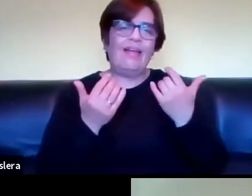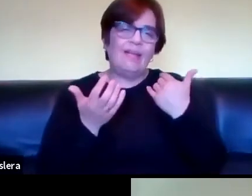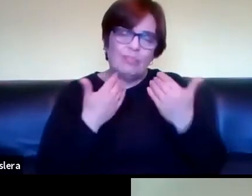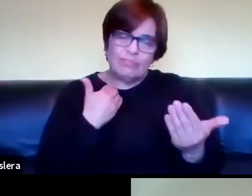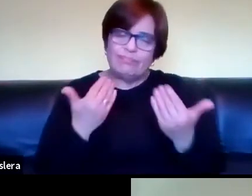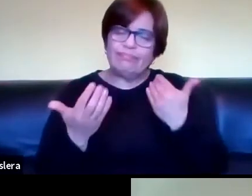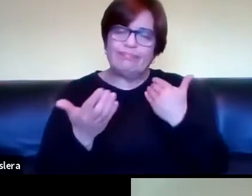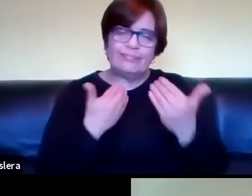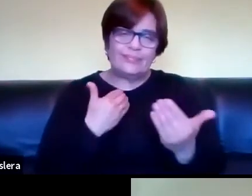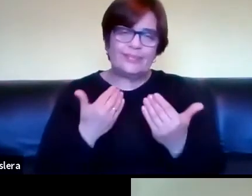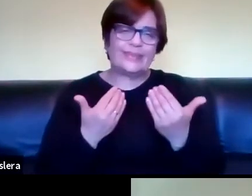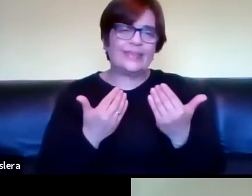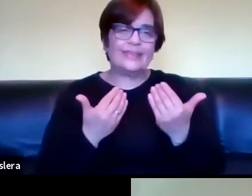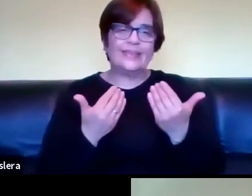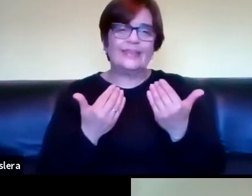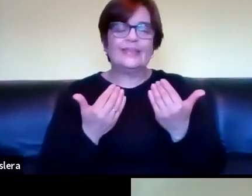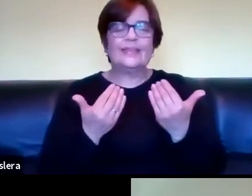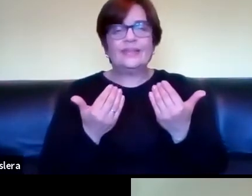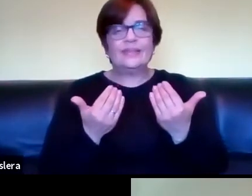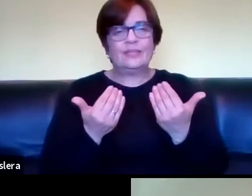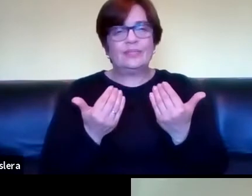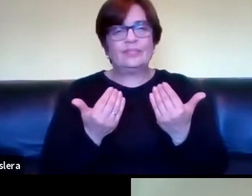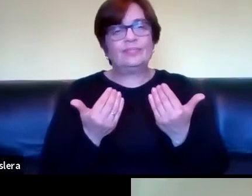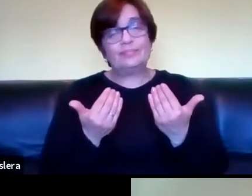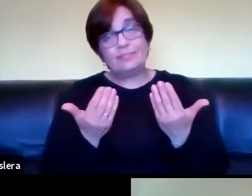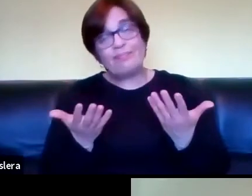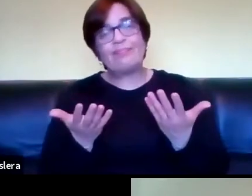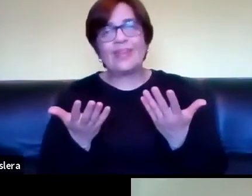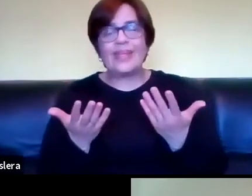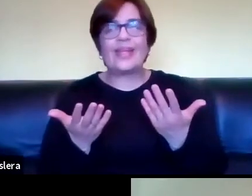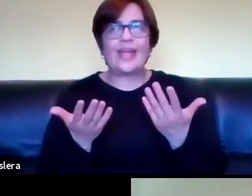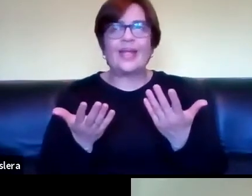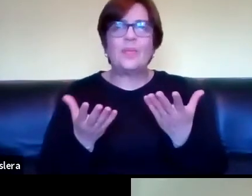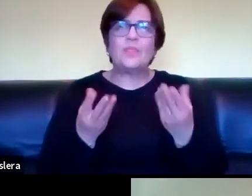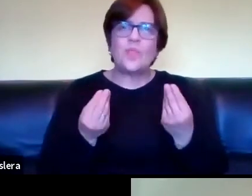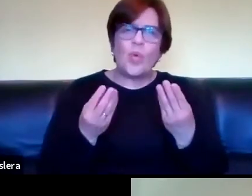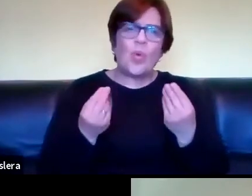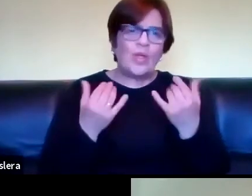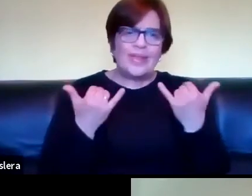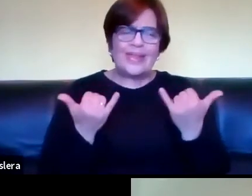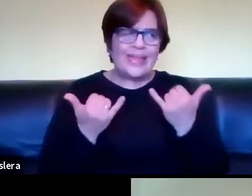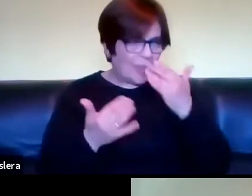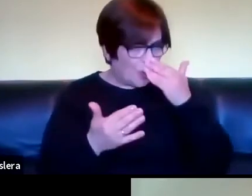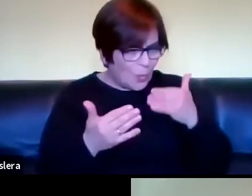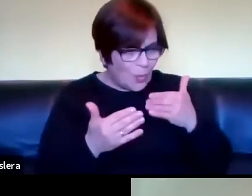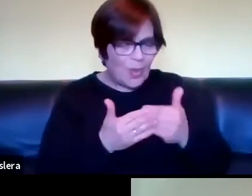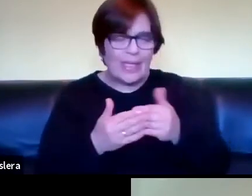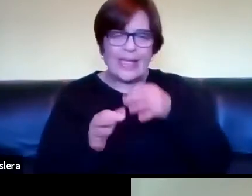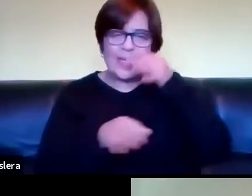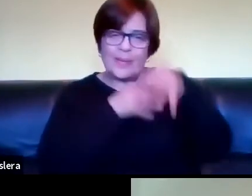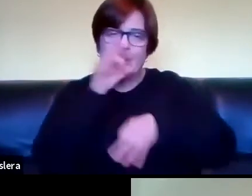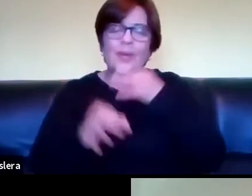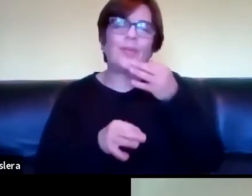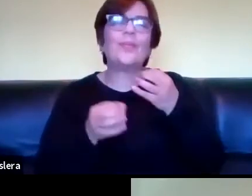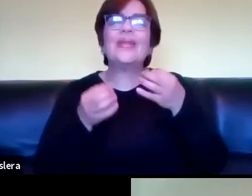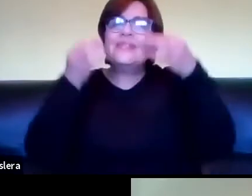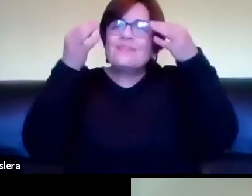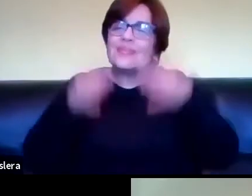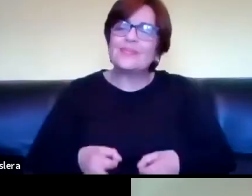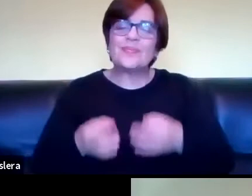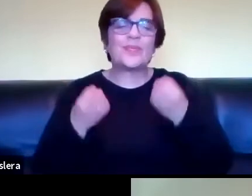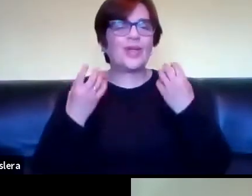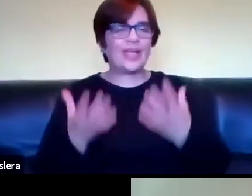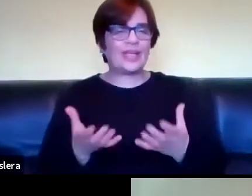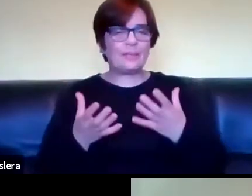hemos este hemos venido conversando en el último tiempo verdad sobre todo por el enfoque que